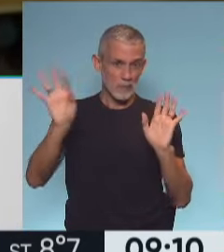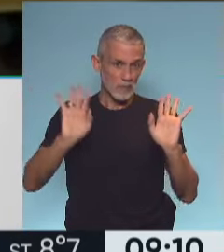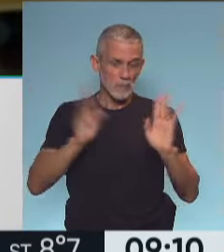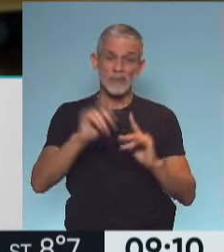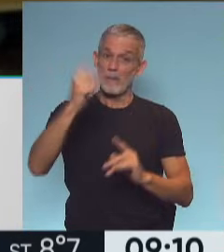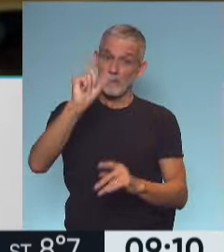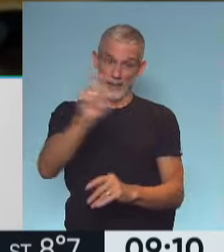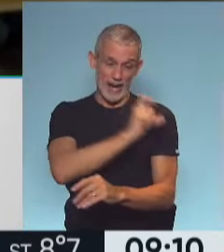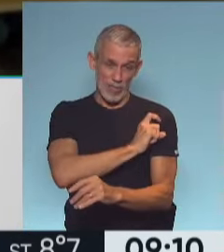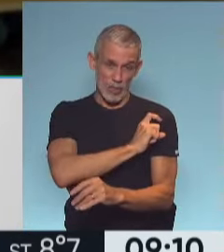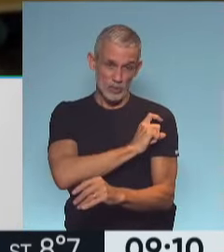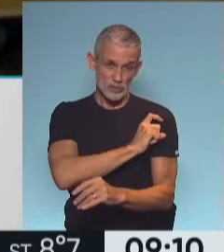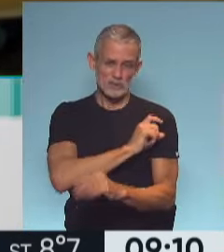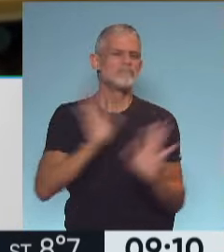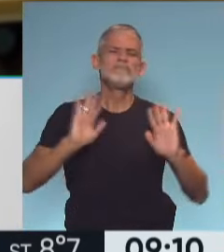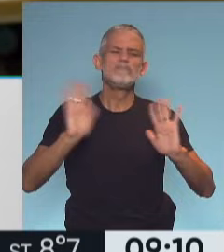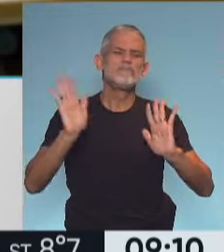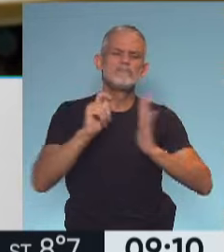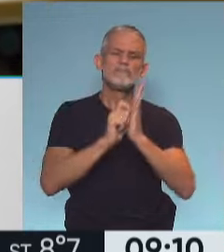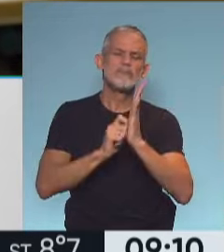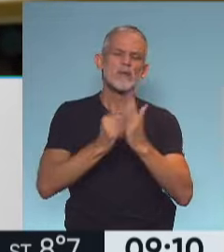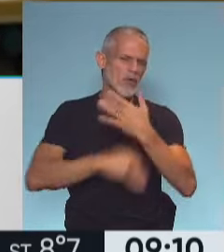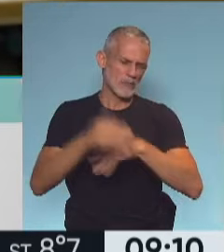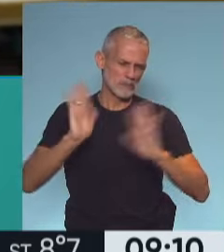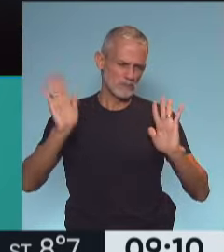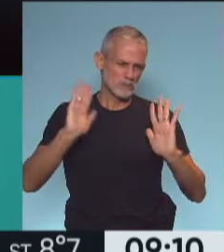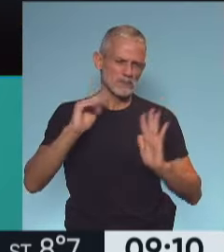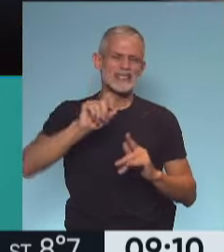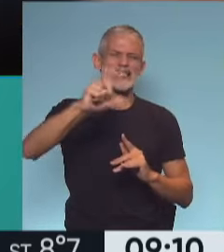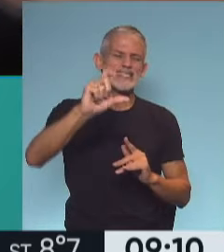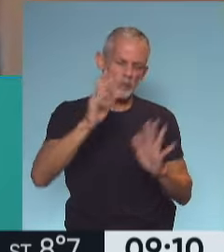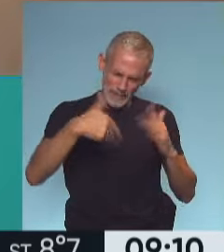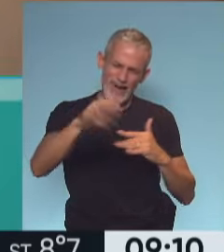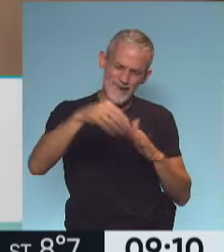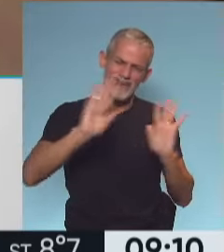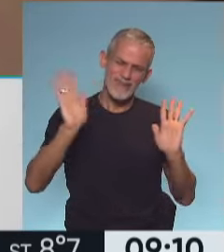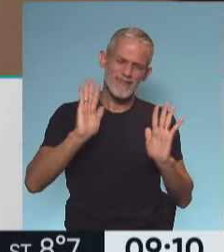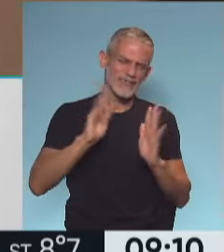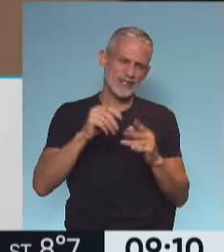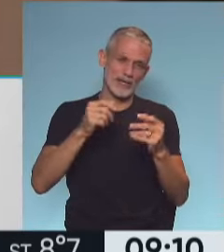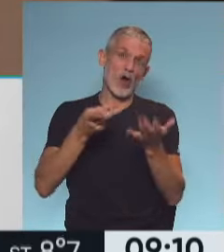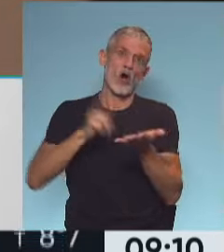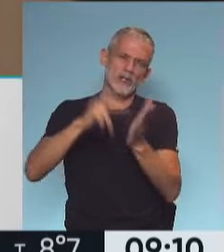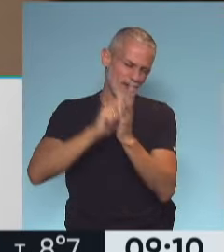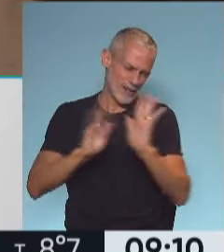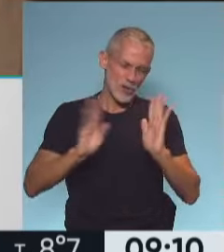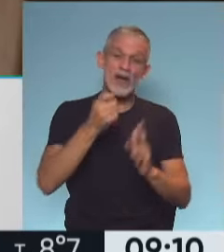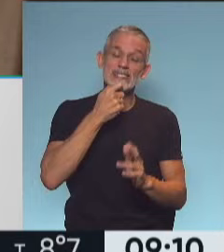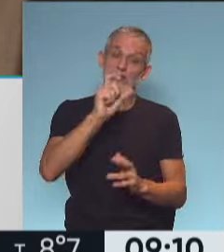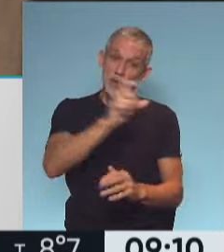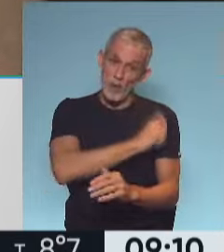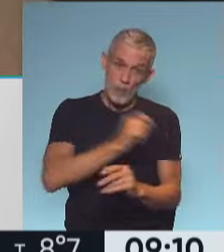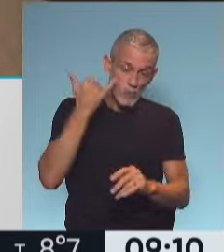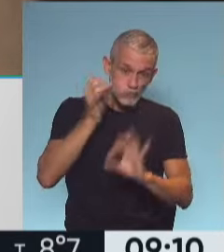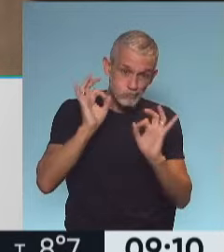primera dosis no tiene que inscribirse como discapacidad porque ya la segunda le va a tocar. Eso también hay que aclararlo. Si se anotó